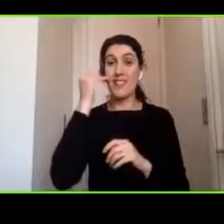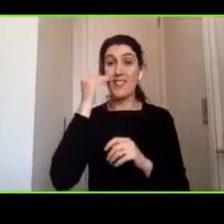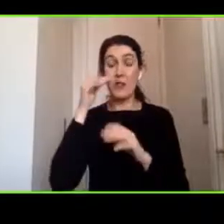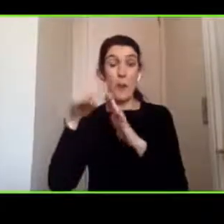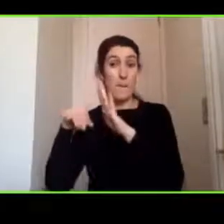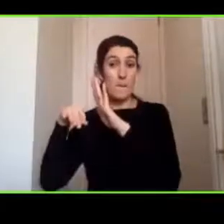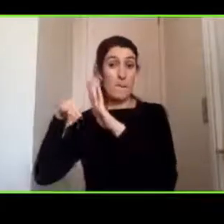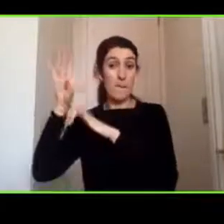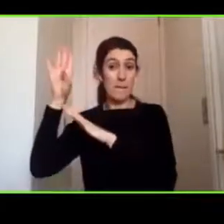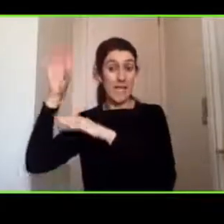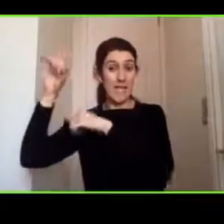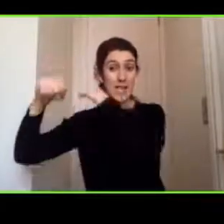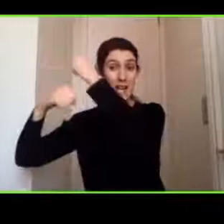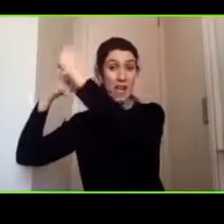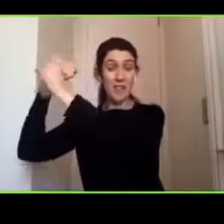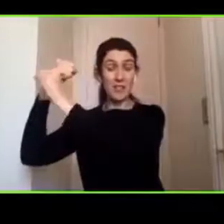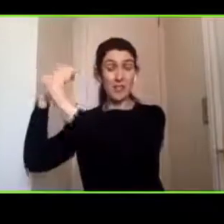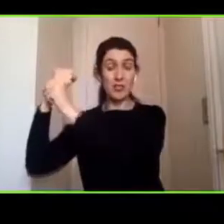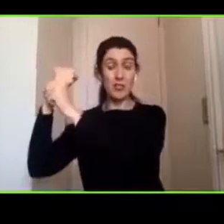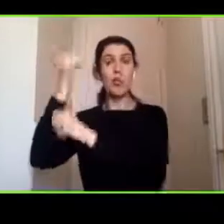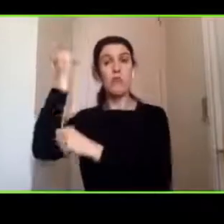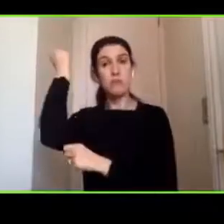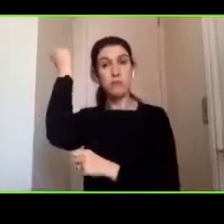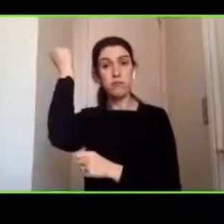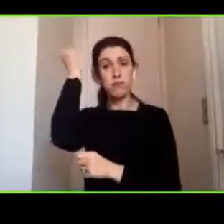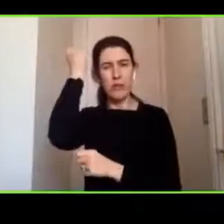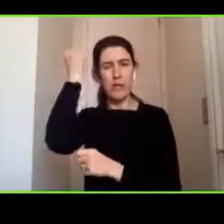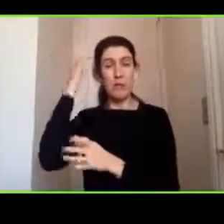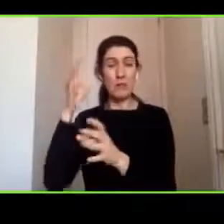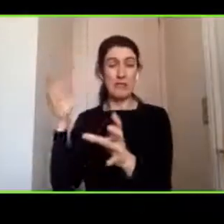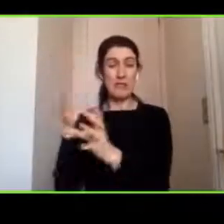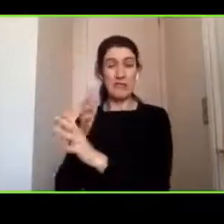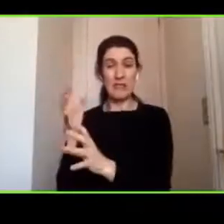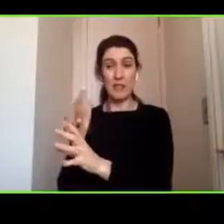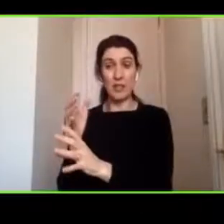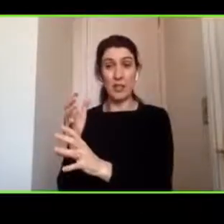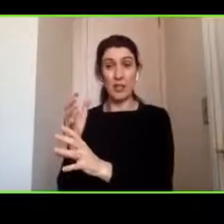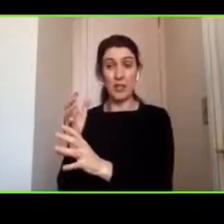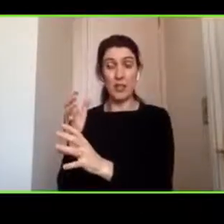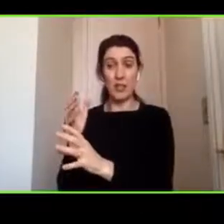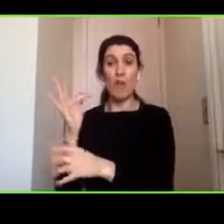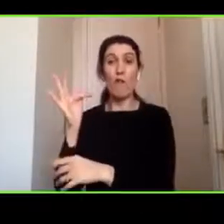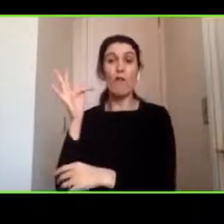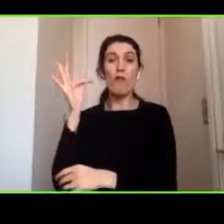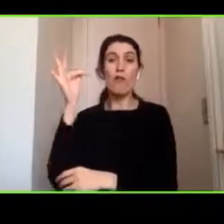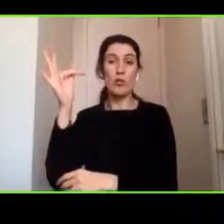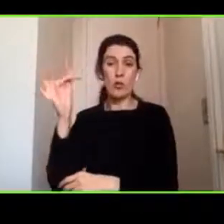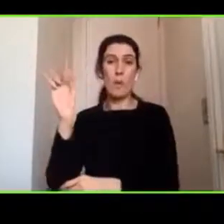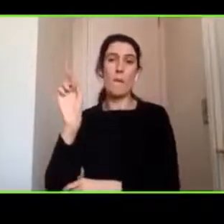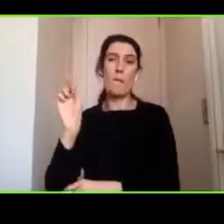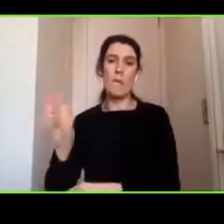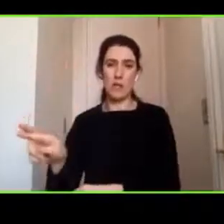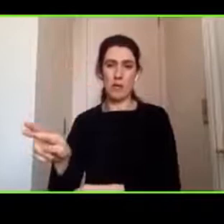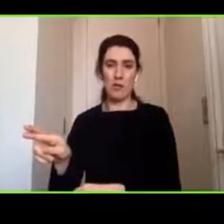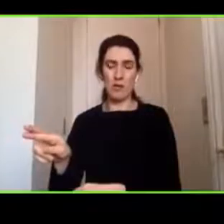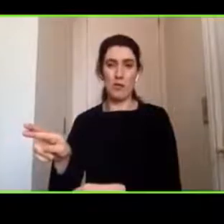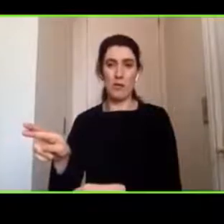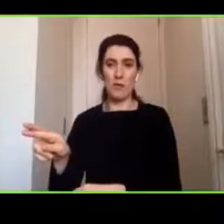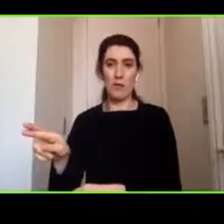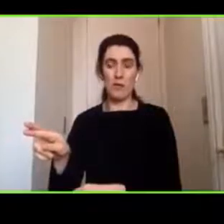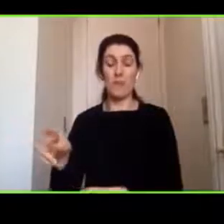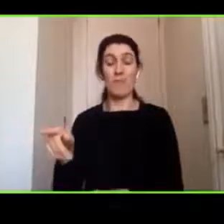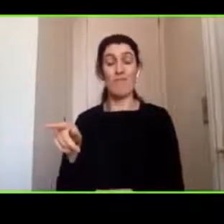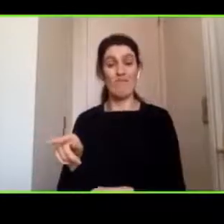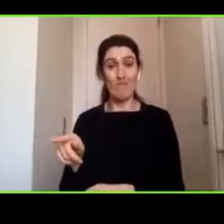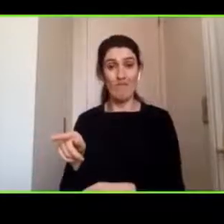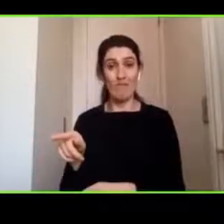y el trauma es más severo efectivamente el pronóstico es peor. Y por lo tanto